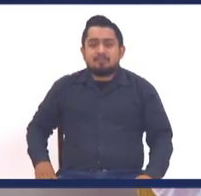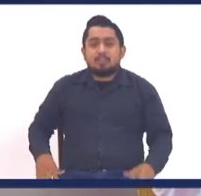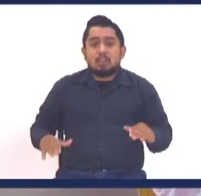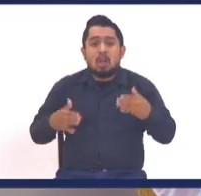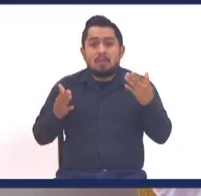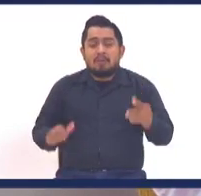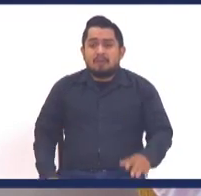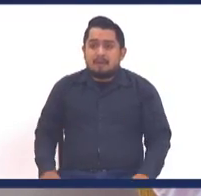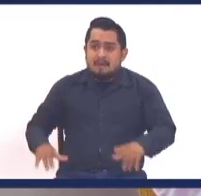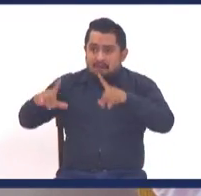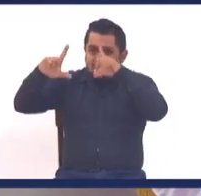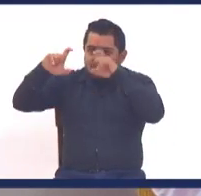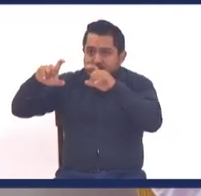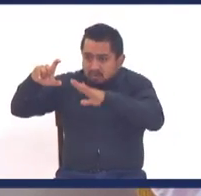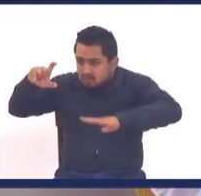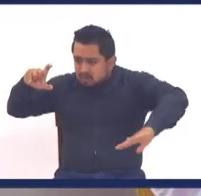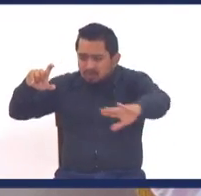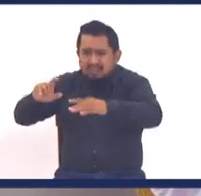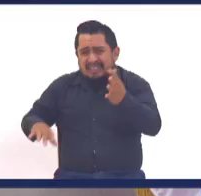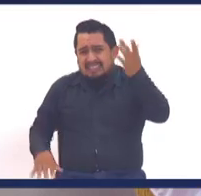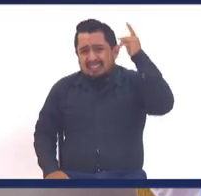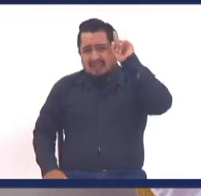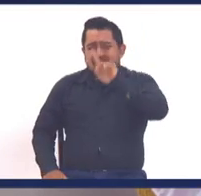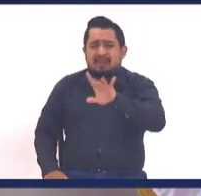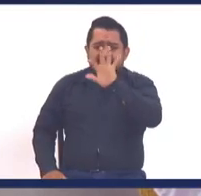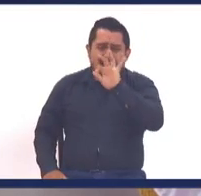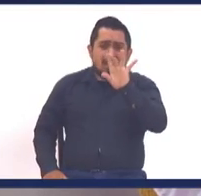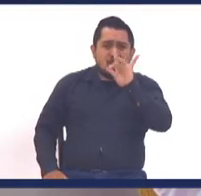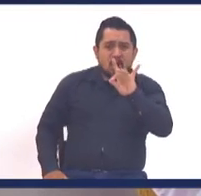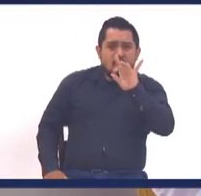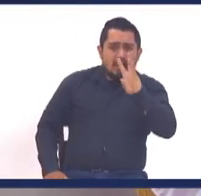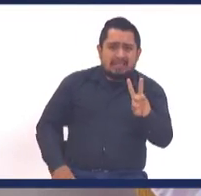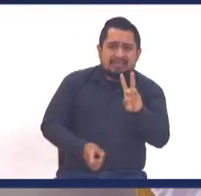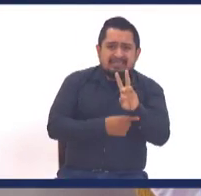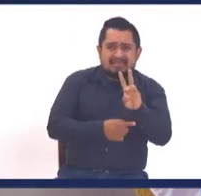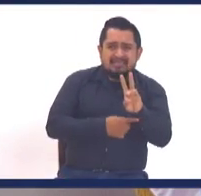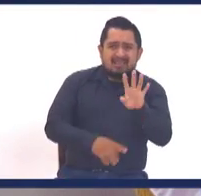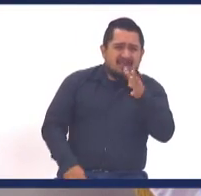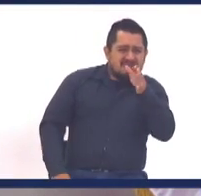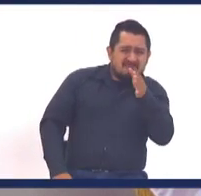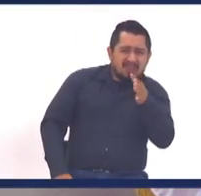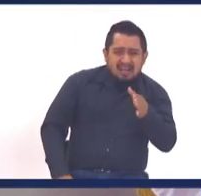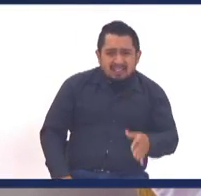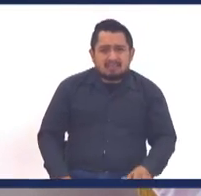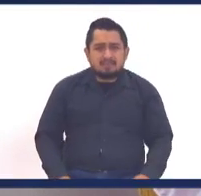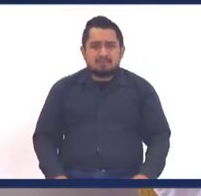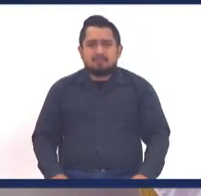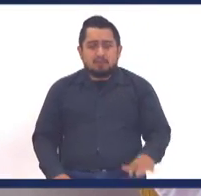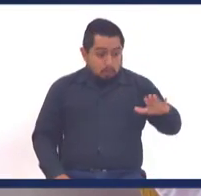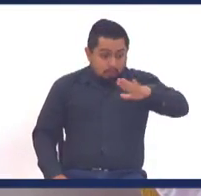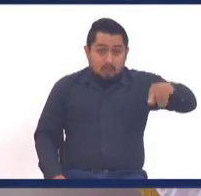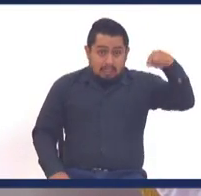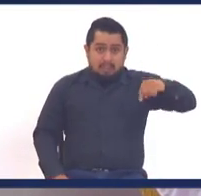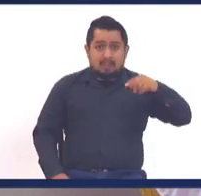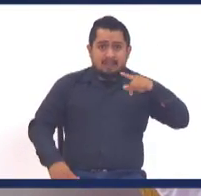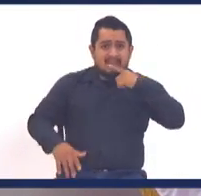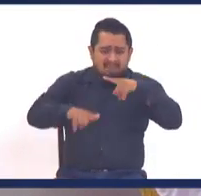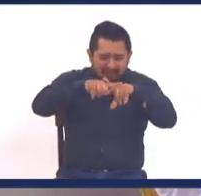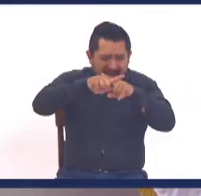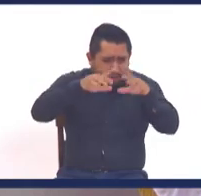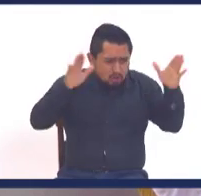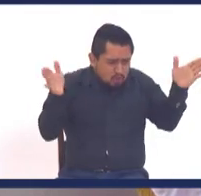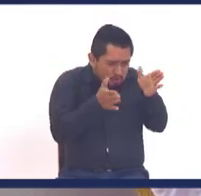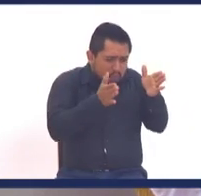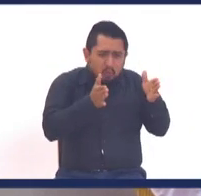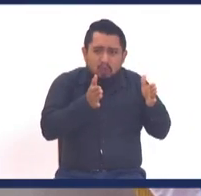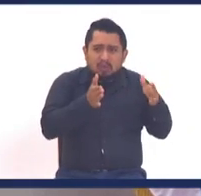porque está la foto, de este terreno, en 1986, 86 se terminó el templo, o que a principios del 86, finales del 85, y todo donde estamos